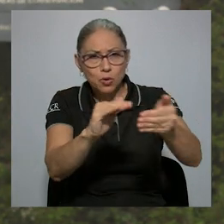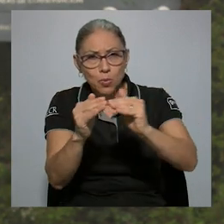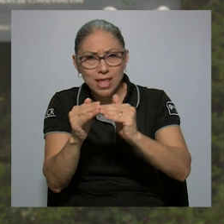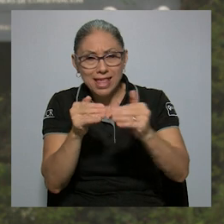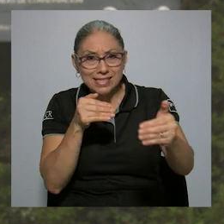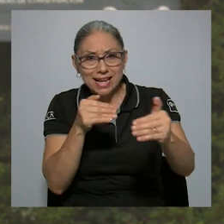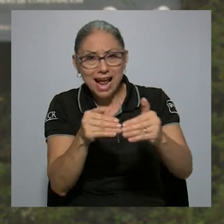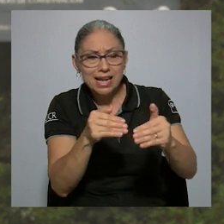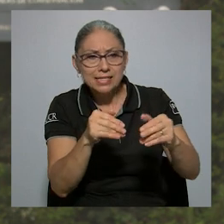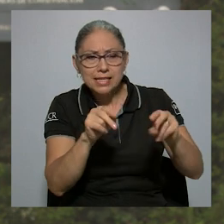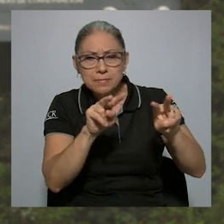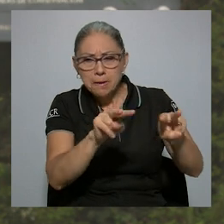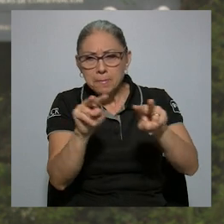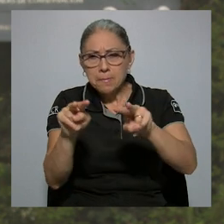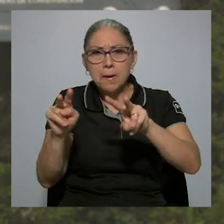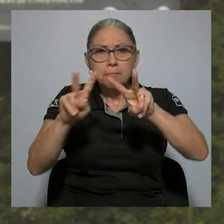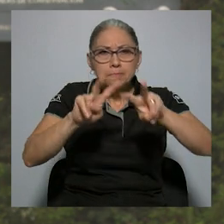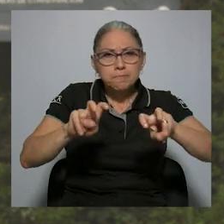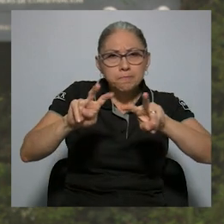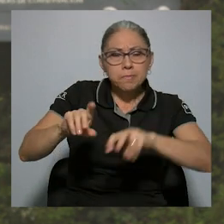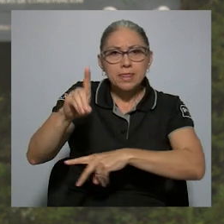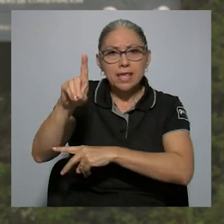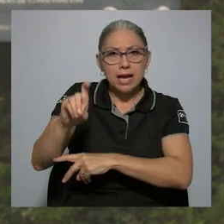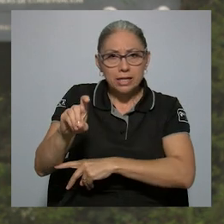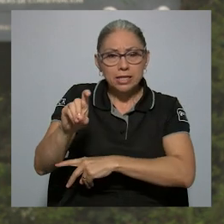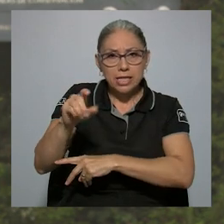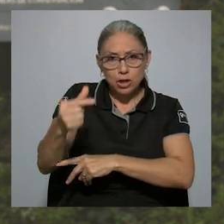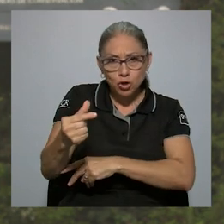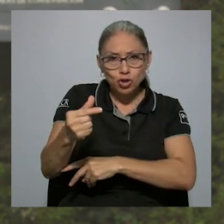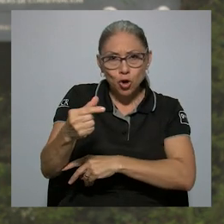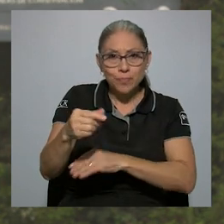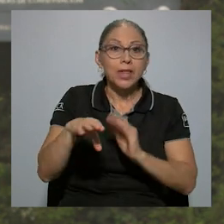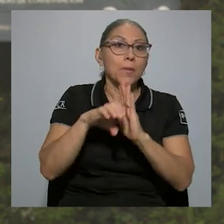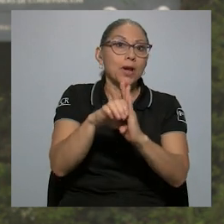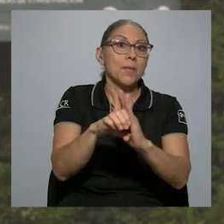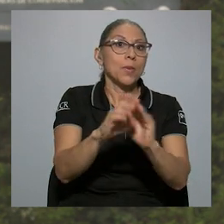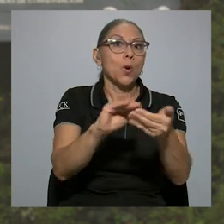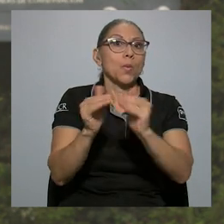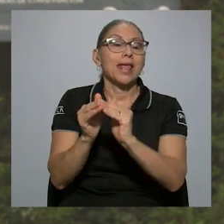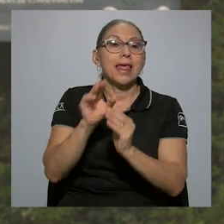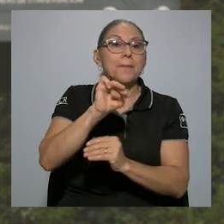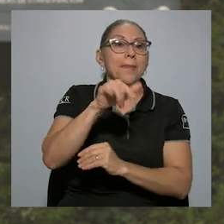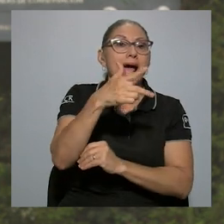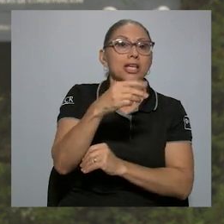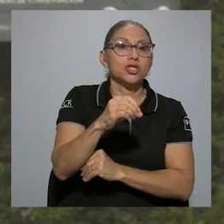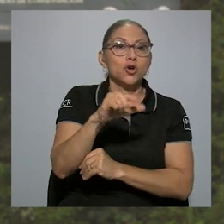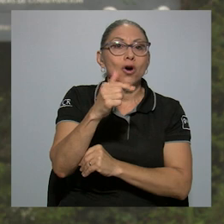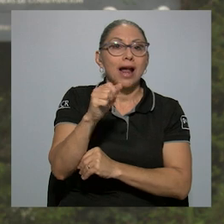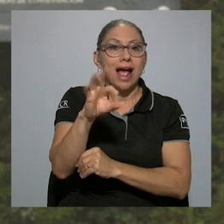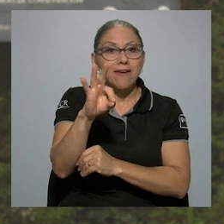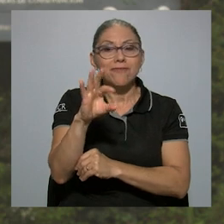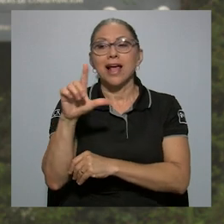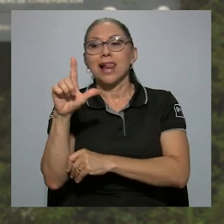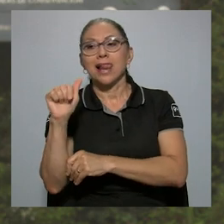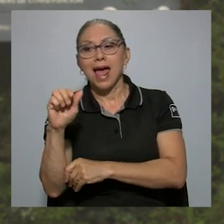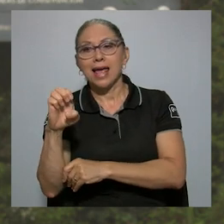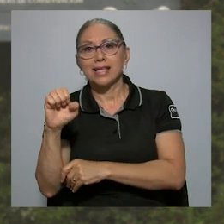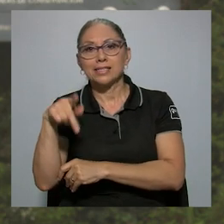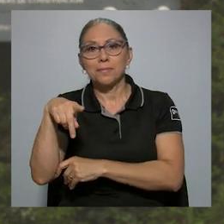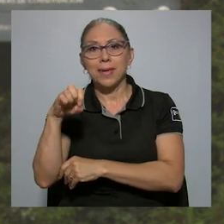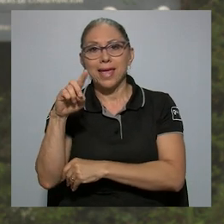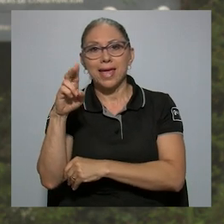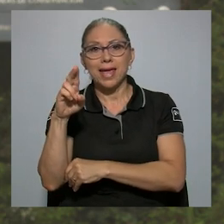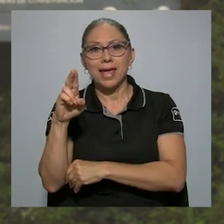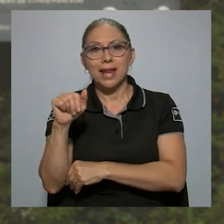cercanas a nosotros, como Macho Gaf, La Esperanza, ¿verdad?, también